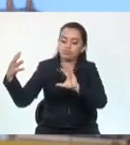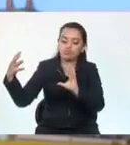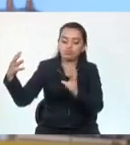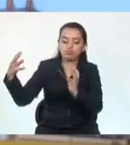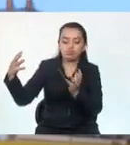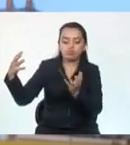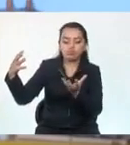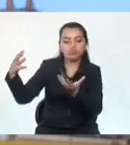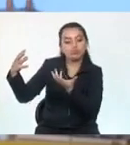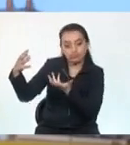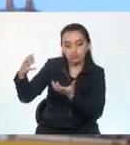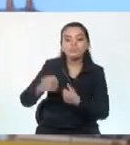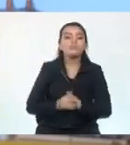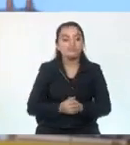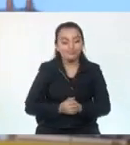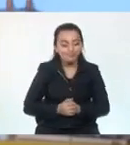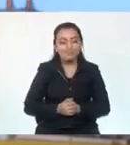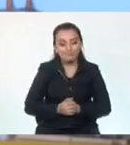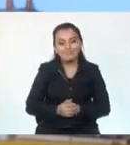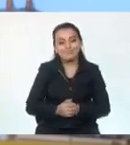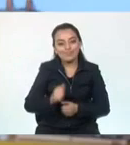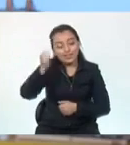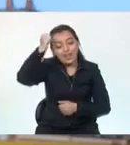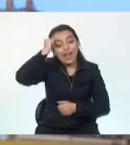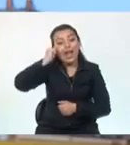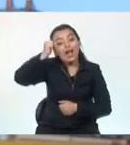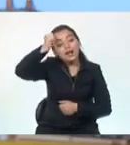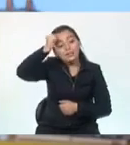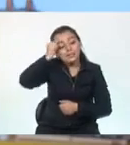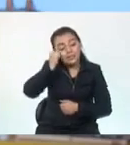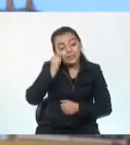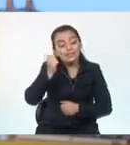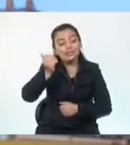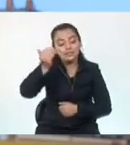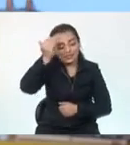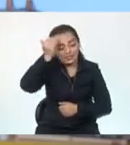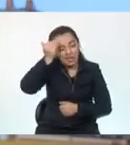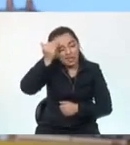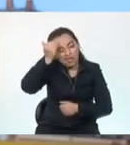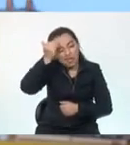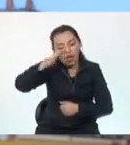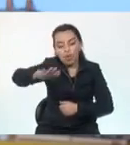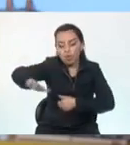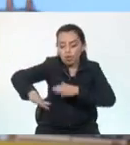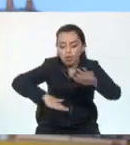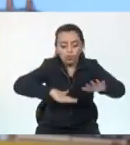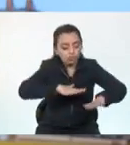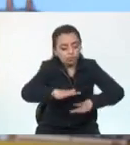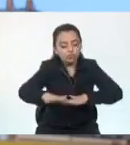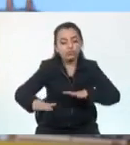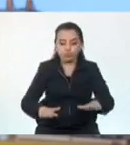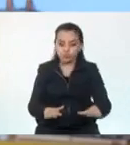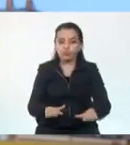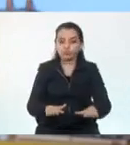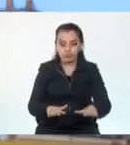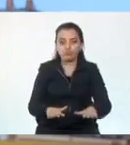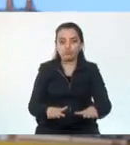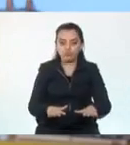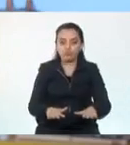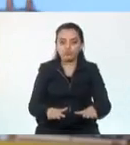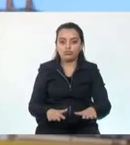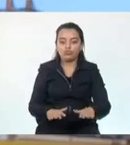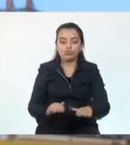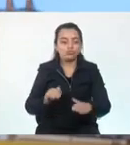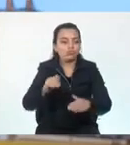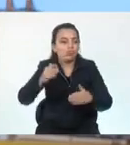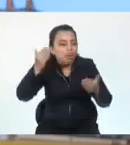esto? Nos sirve para aprender a ubicarnos en el espacio en el que estamos, como buscar